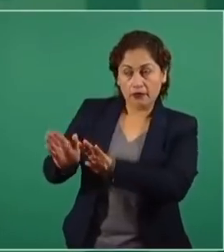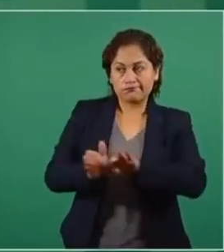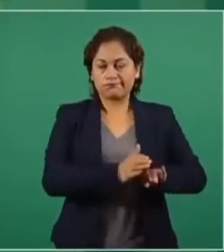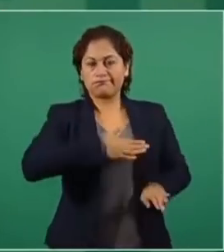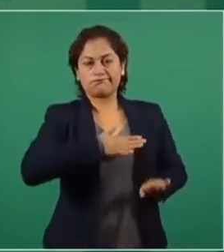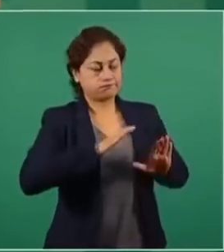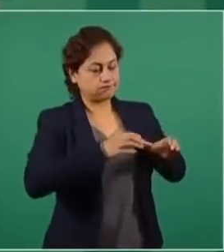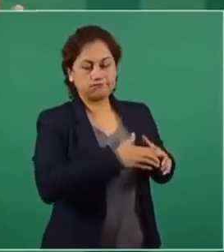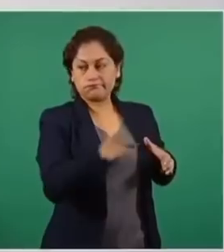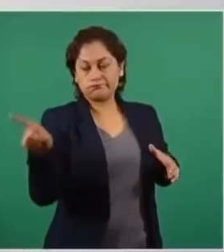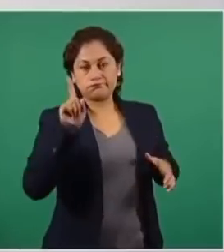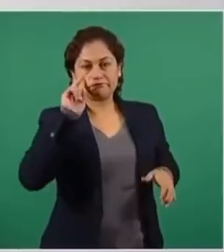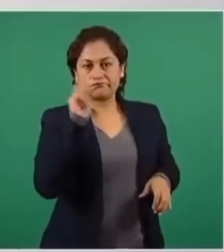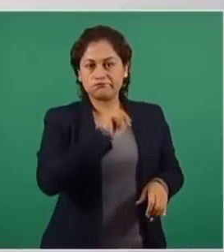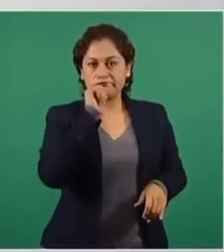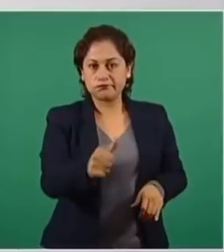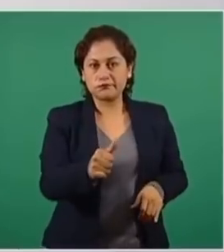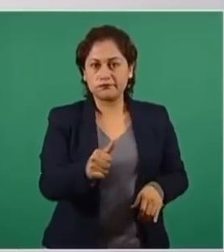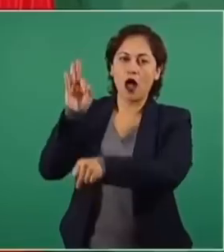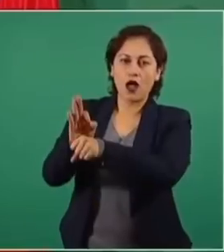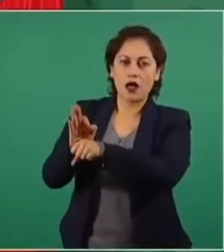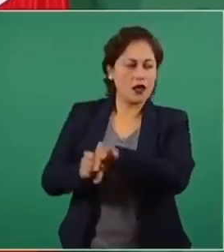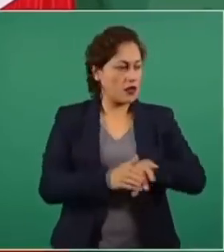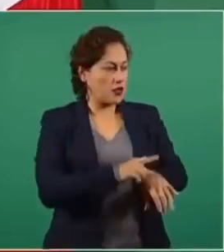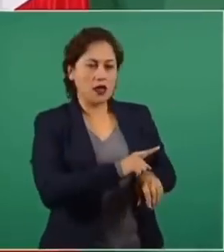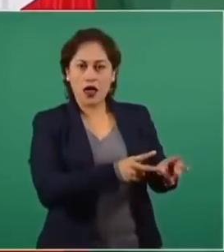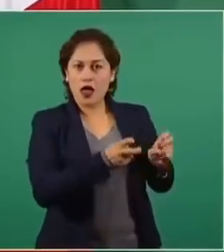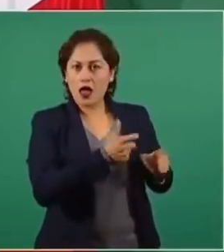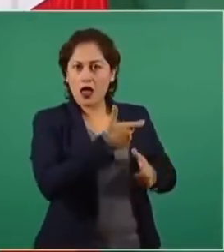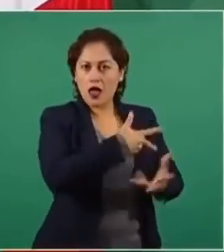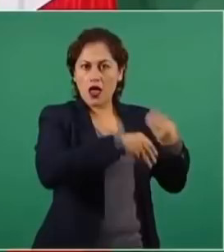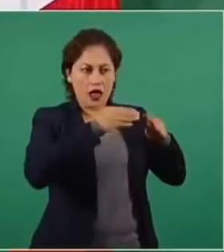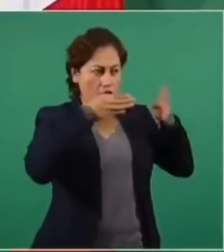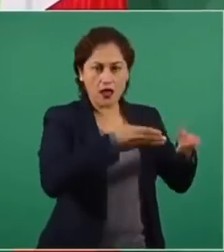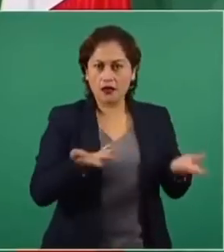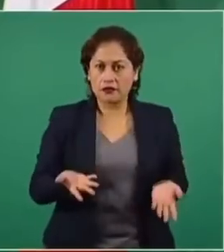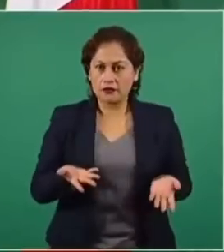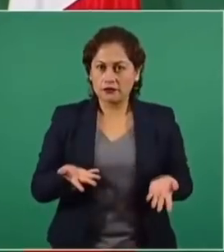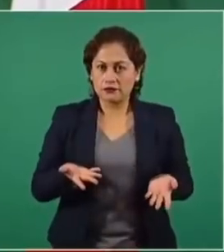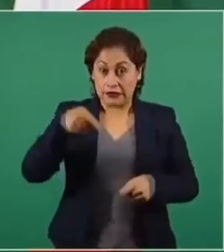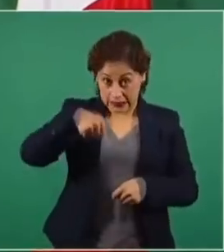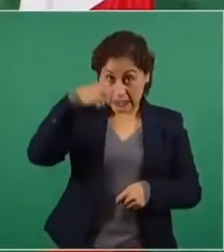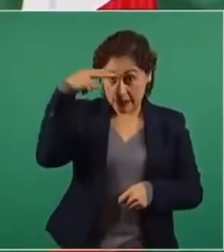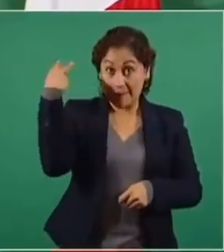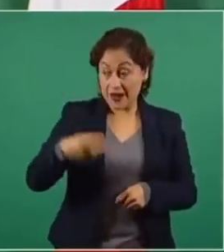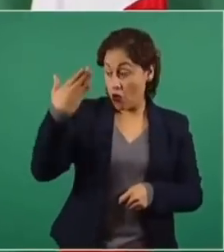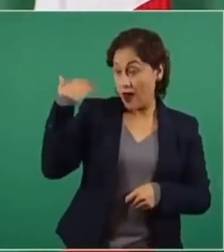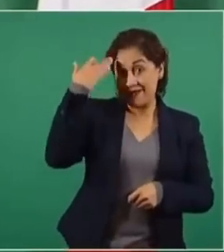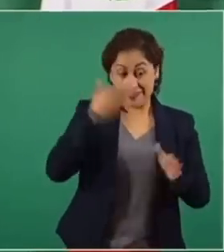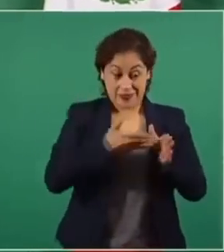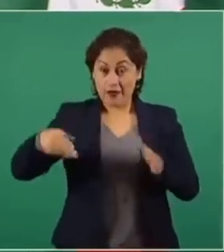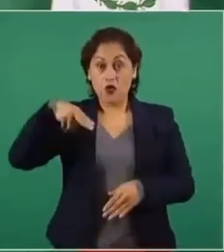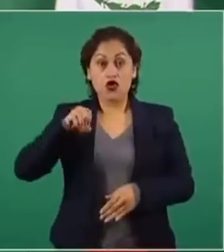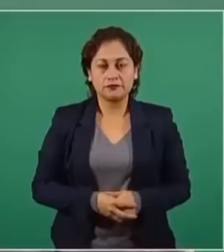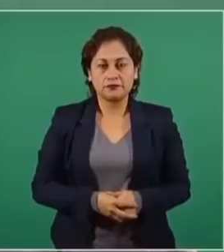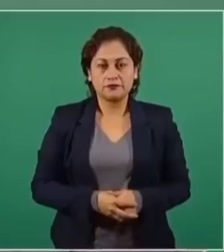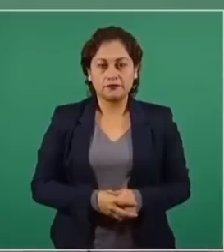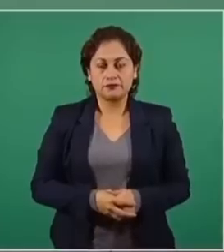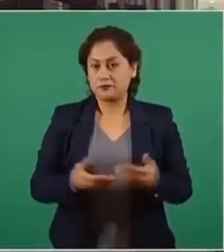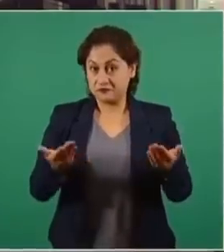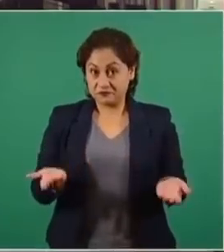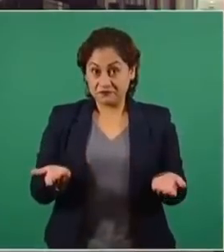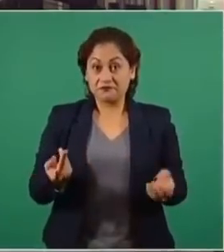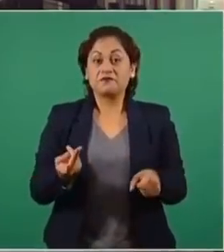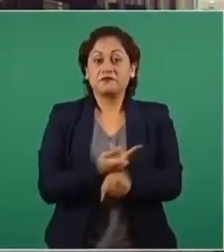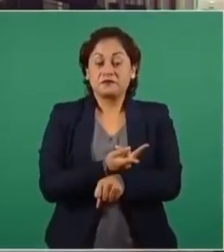Que nadie gritara, nos están robando aquí en nuestro país. Durante todo el periodo neoliberal, ni siquiera se usaba la palabra corrupción. Y